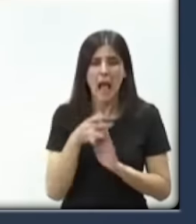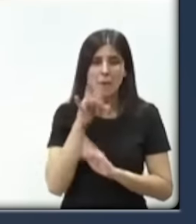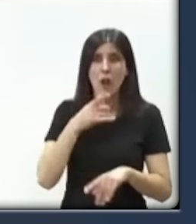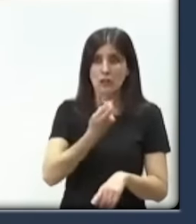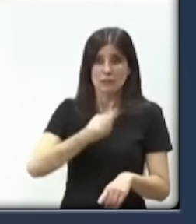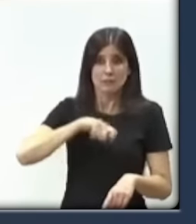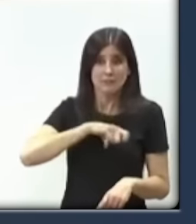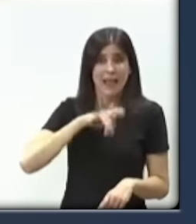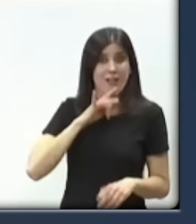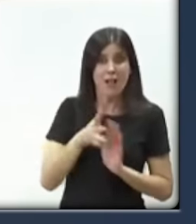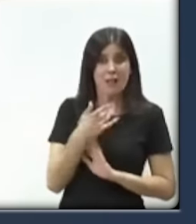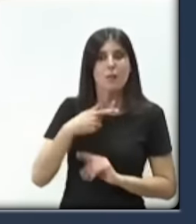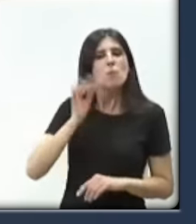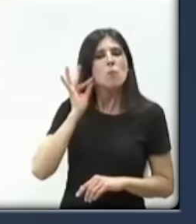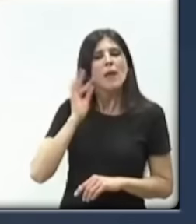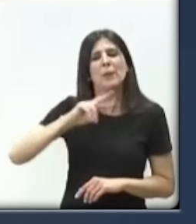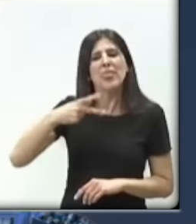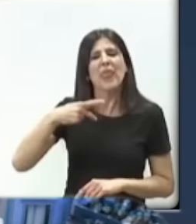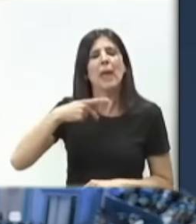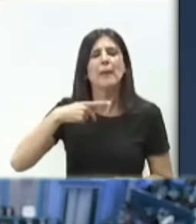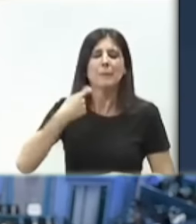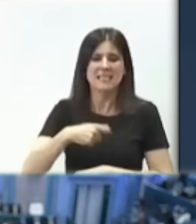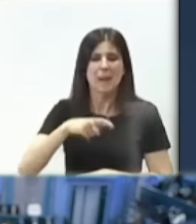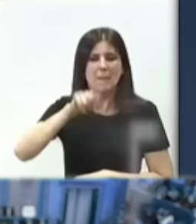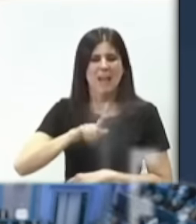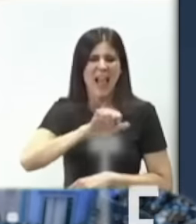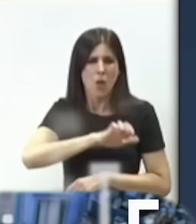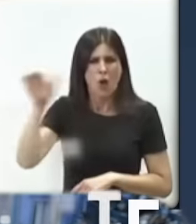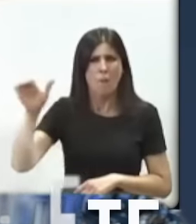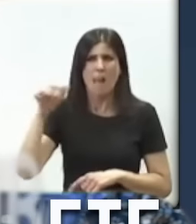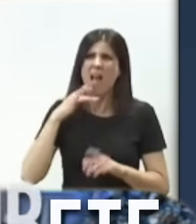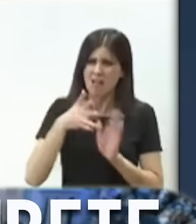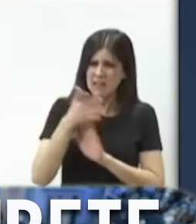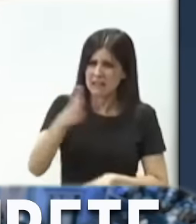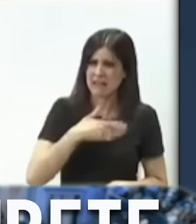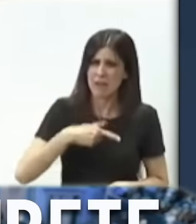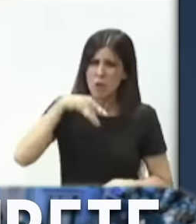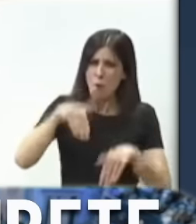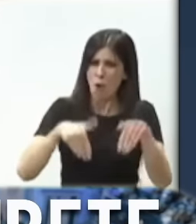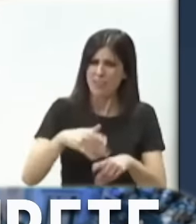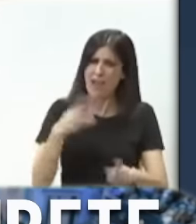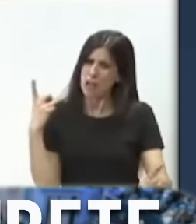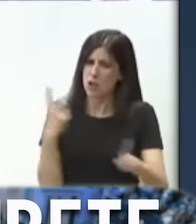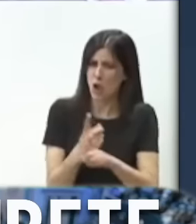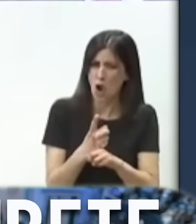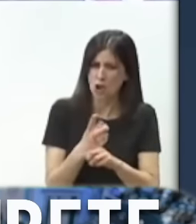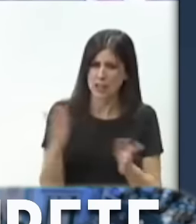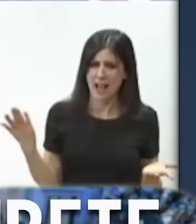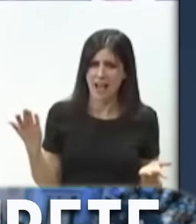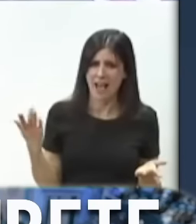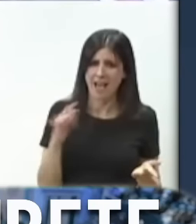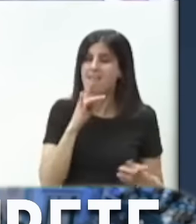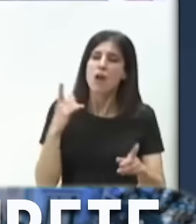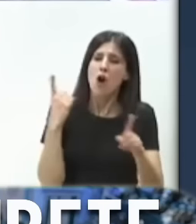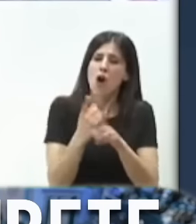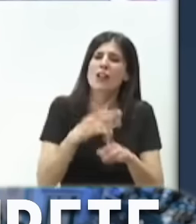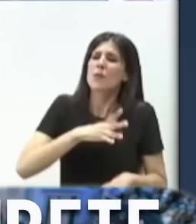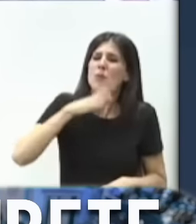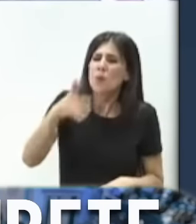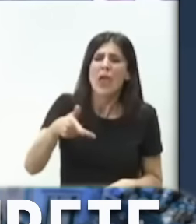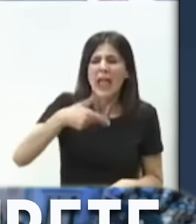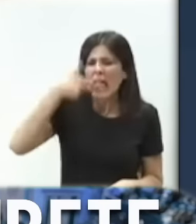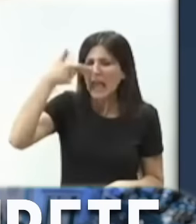mujer vicepresidenta primera en Europa, quiere votar en contra, solo y llanamente, por